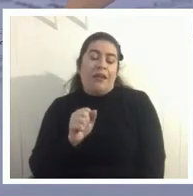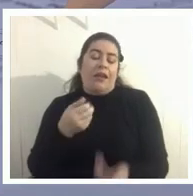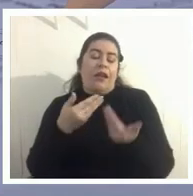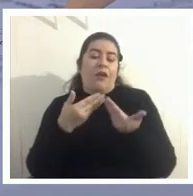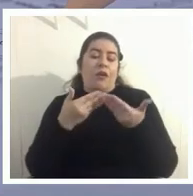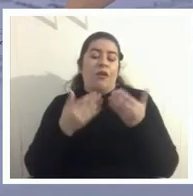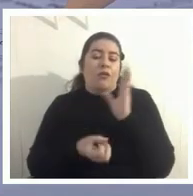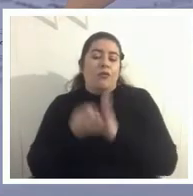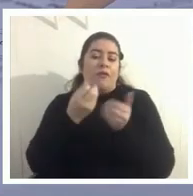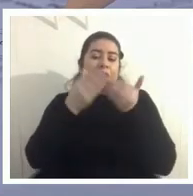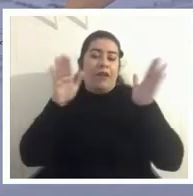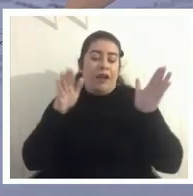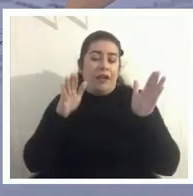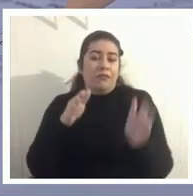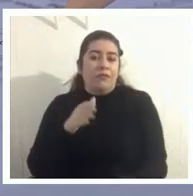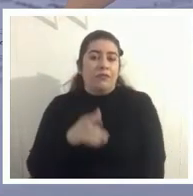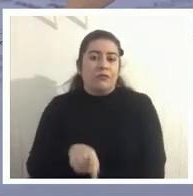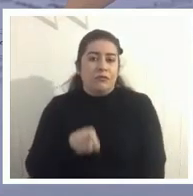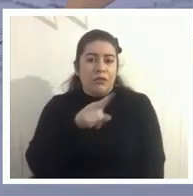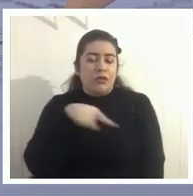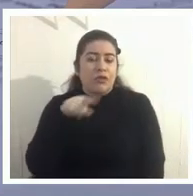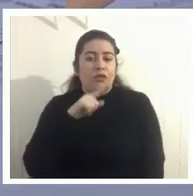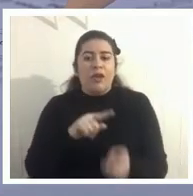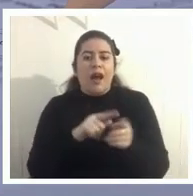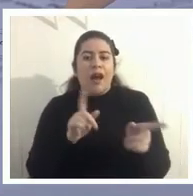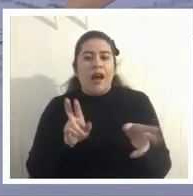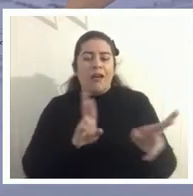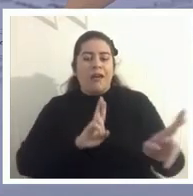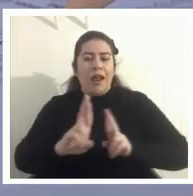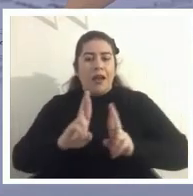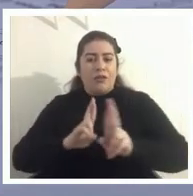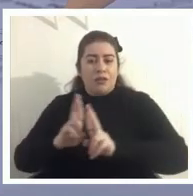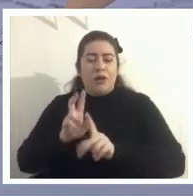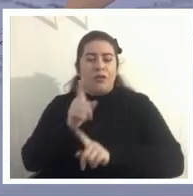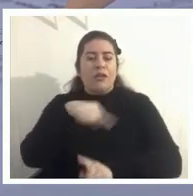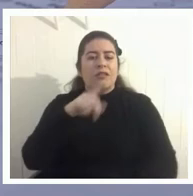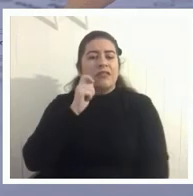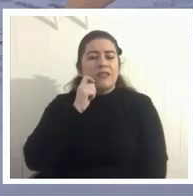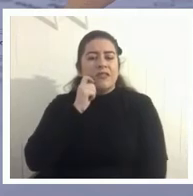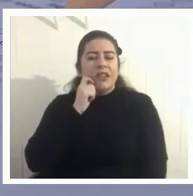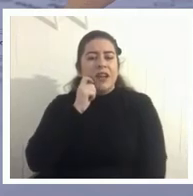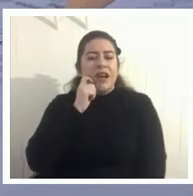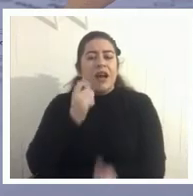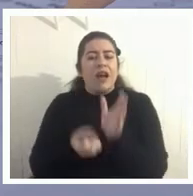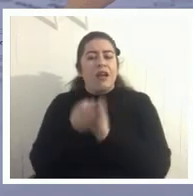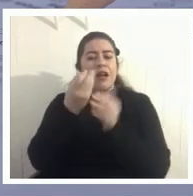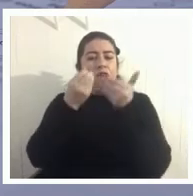me imagino que todo está muy familiarizados con la definición del neoliberalismo